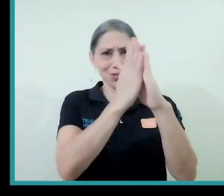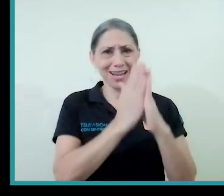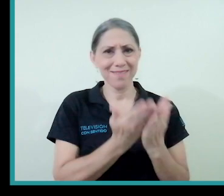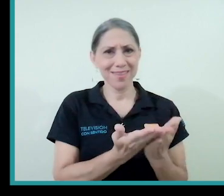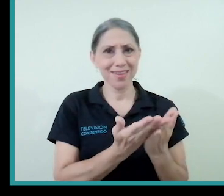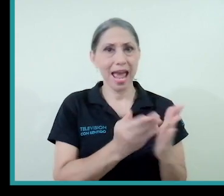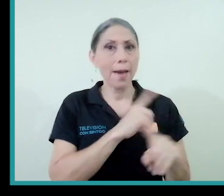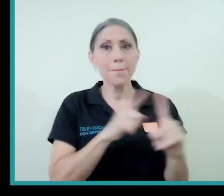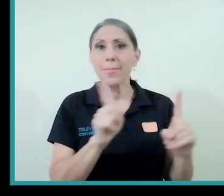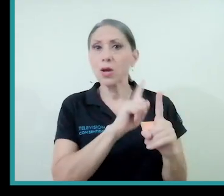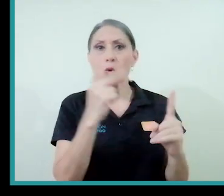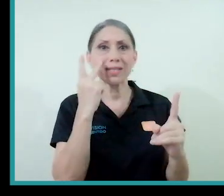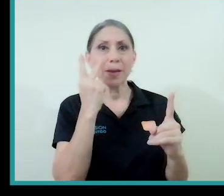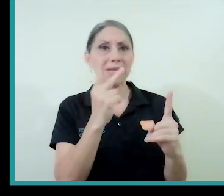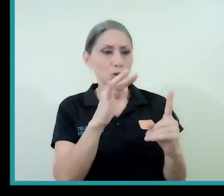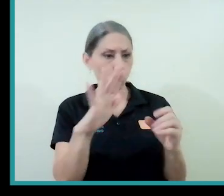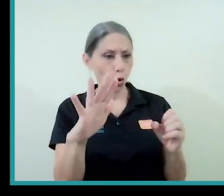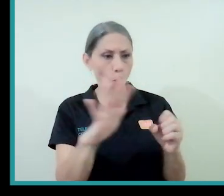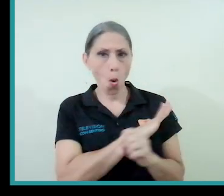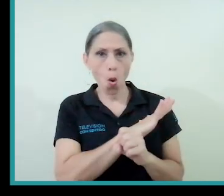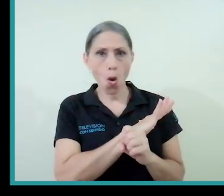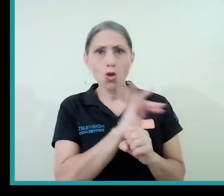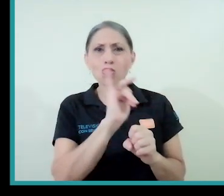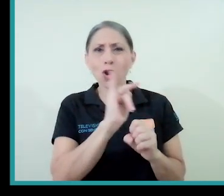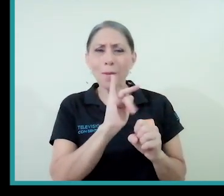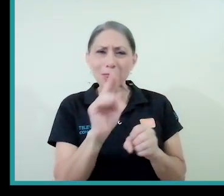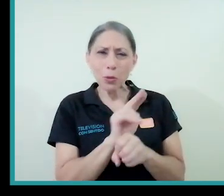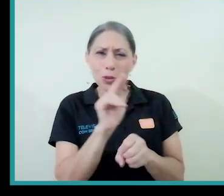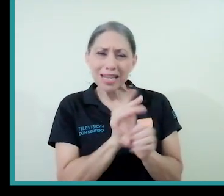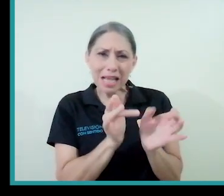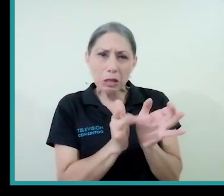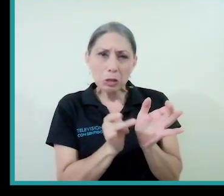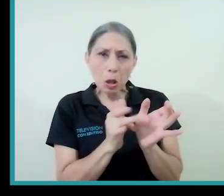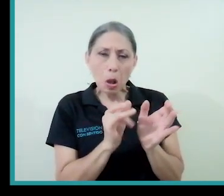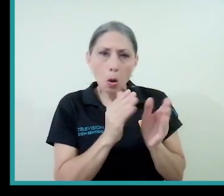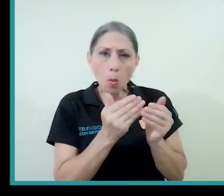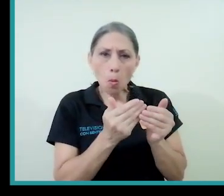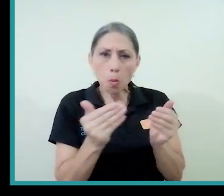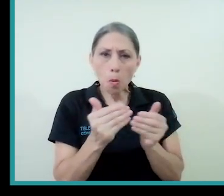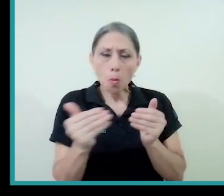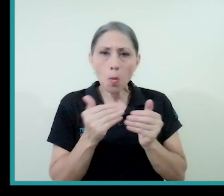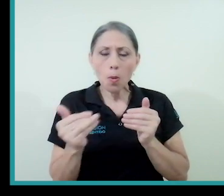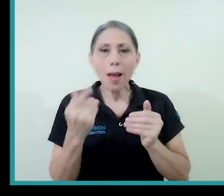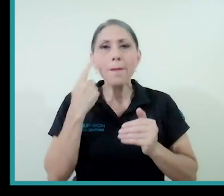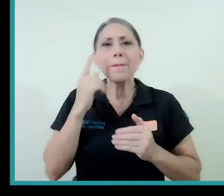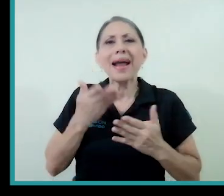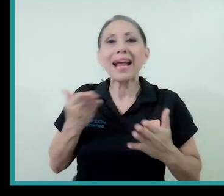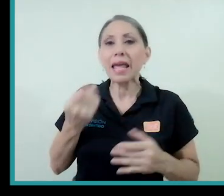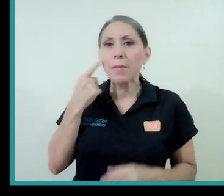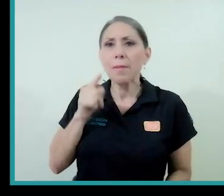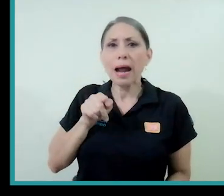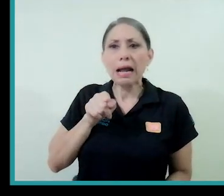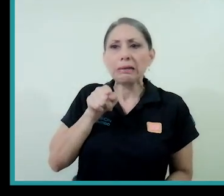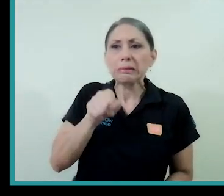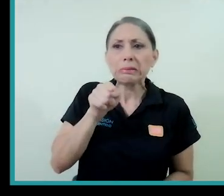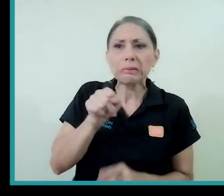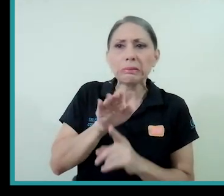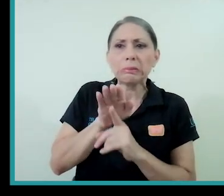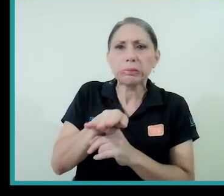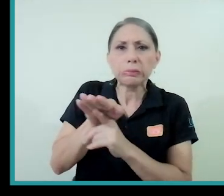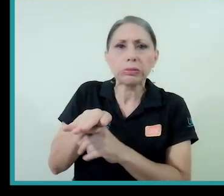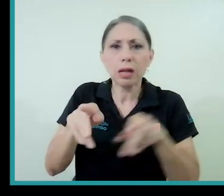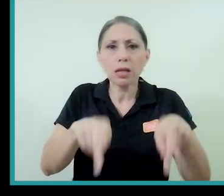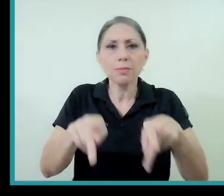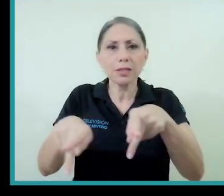descontextualizados y, efectivamente, son utilizados para amedrentar a las personas, para tomar